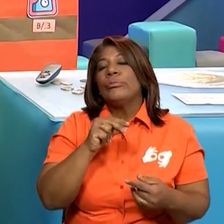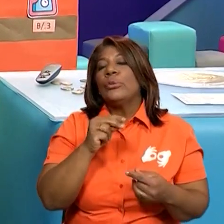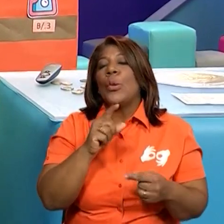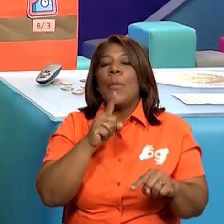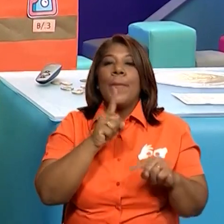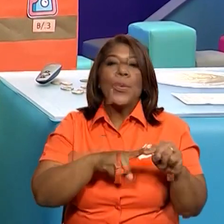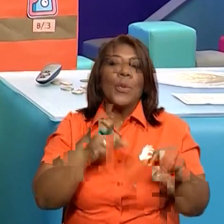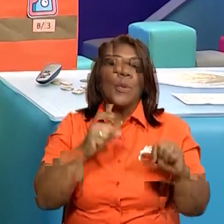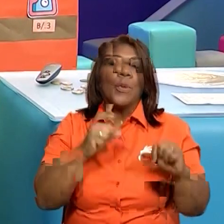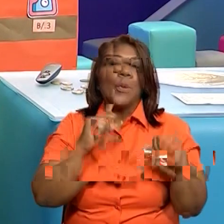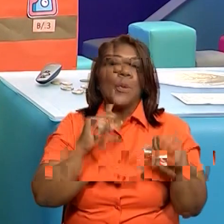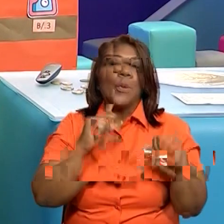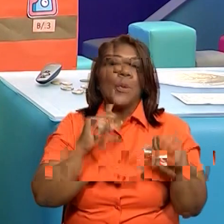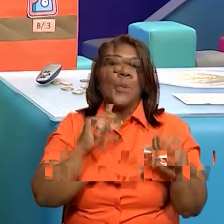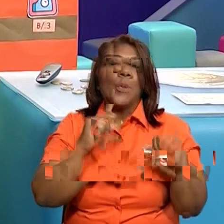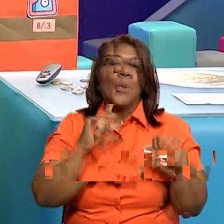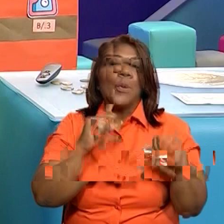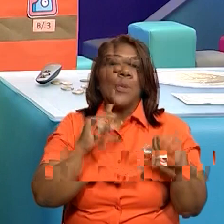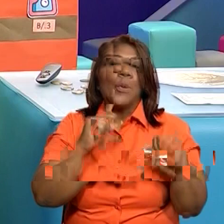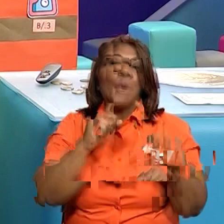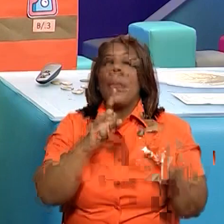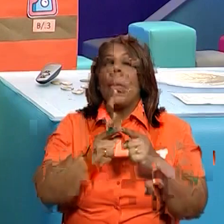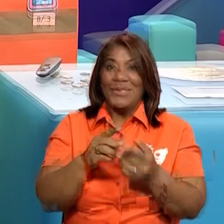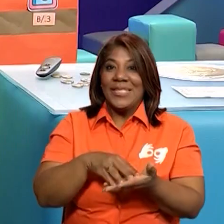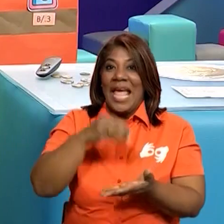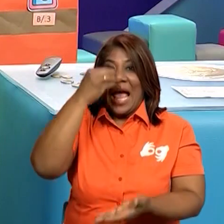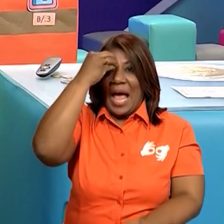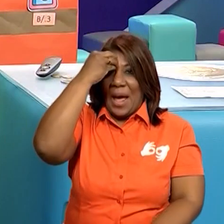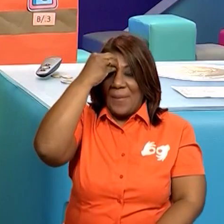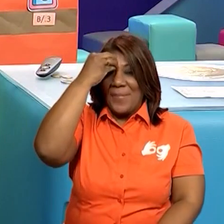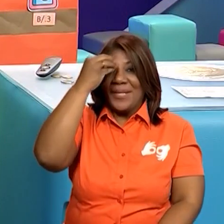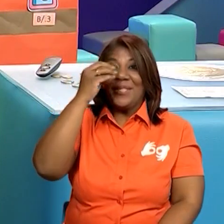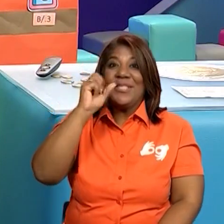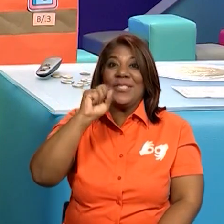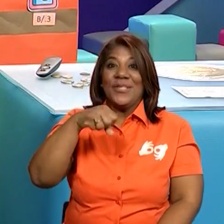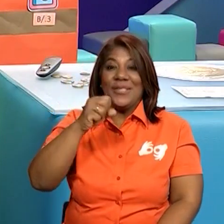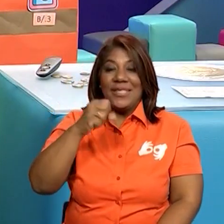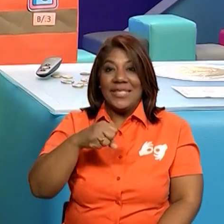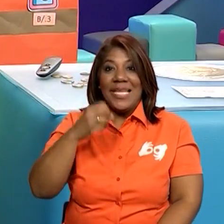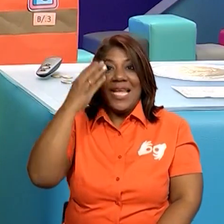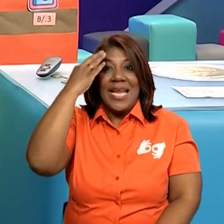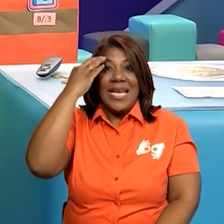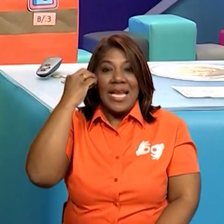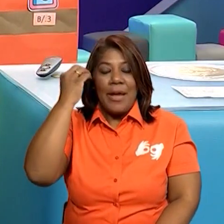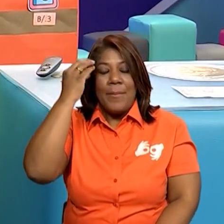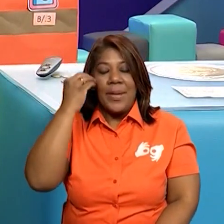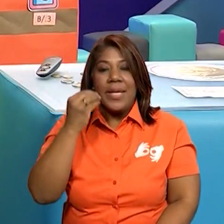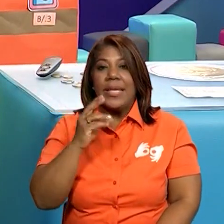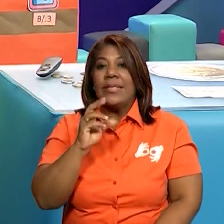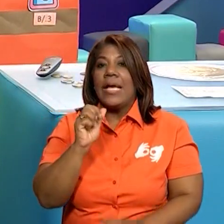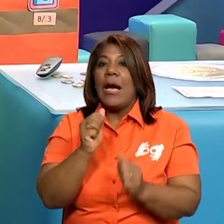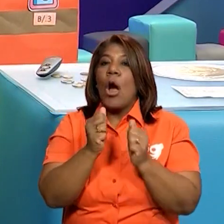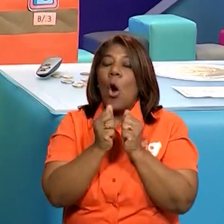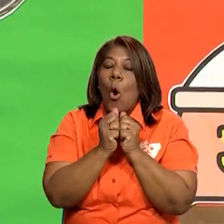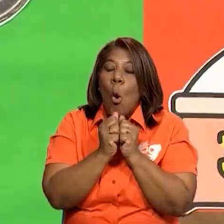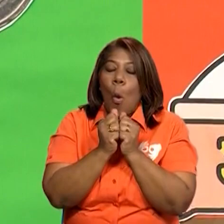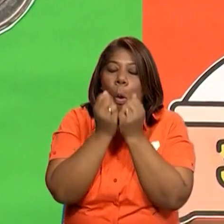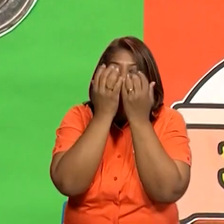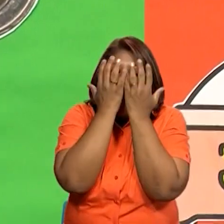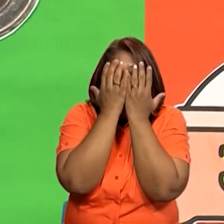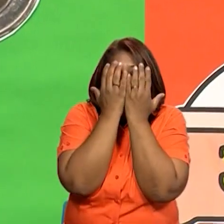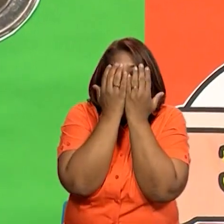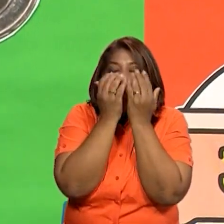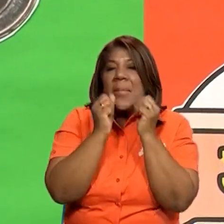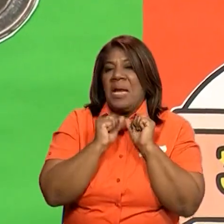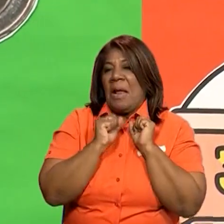supo lo que hizo. Y esta moneda es la parte central de nuestro tema